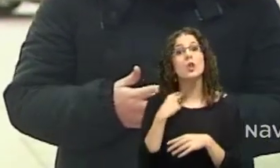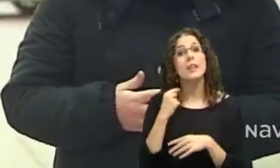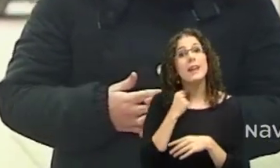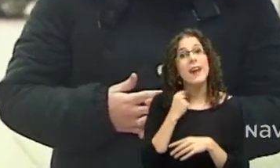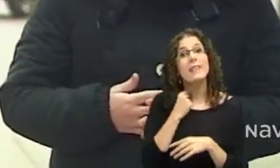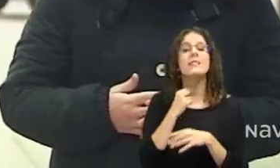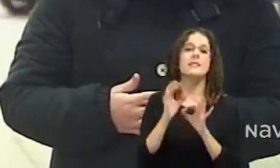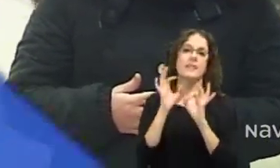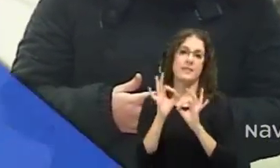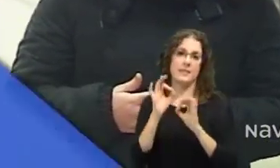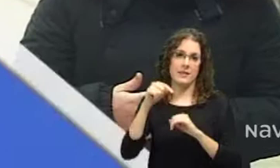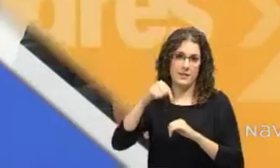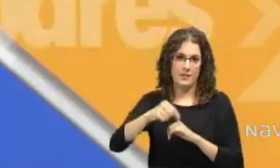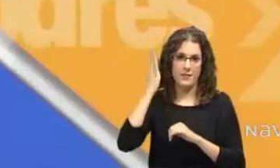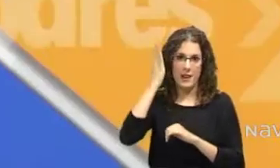asesoramiento al emprendedor.